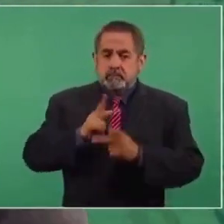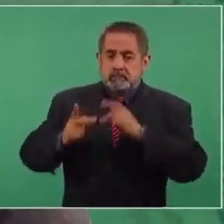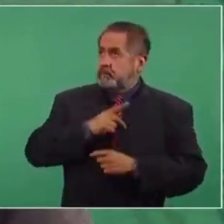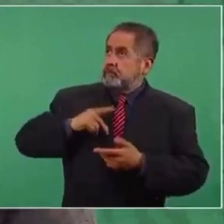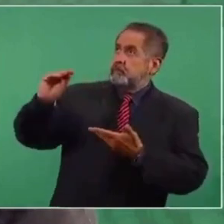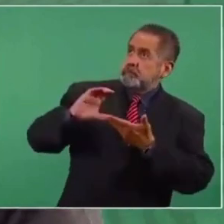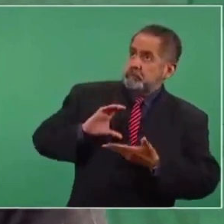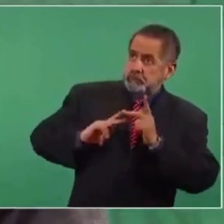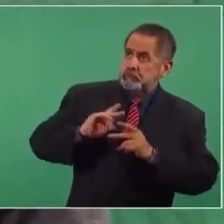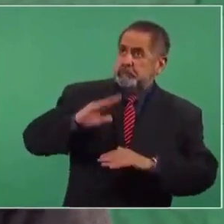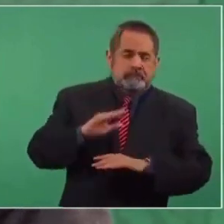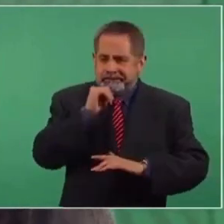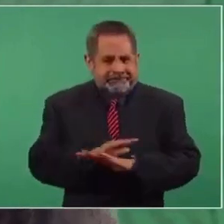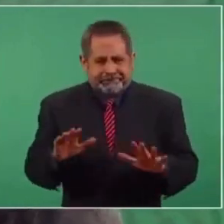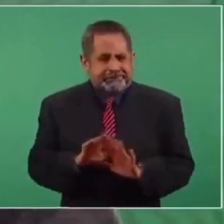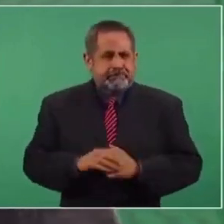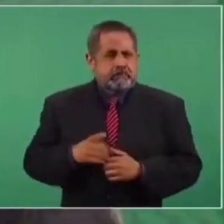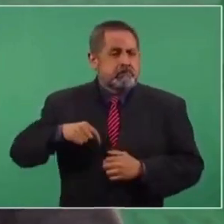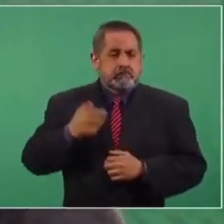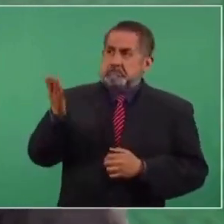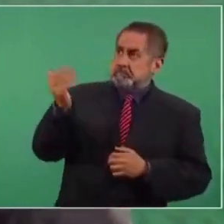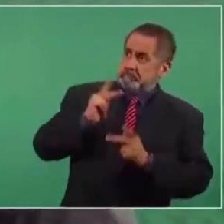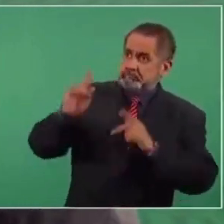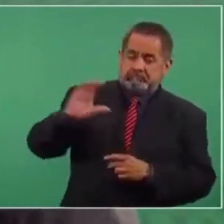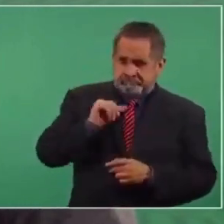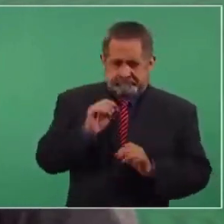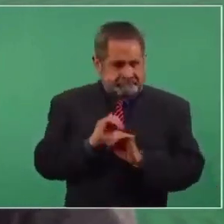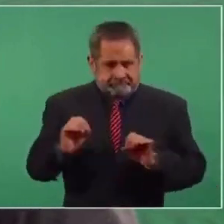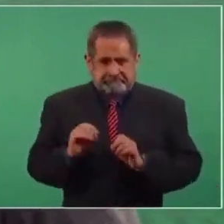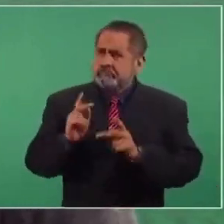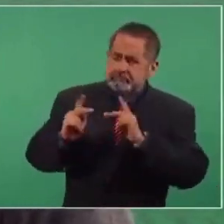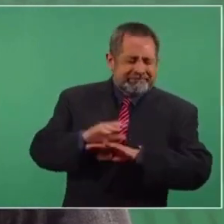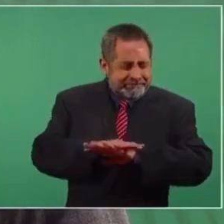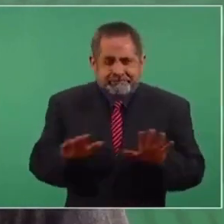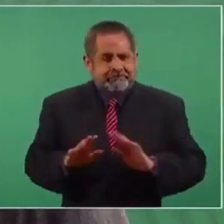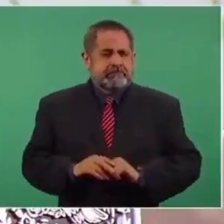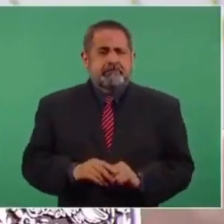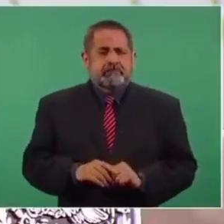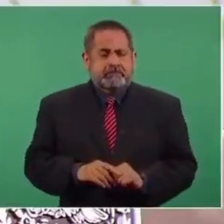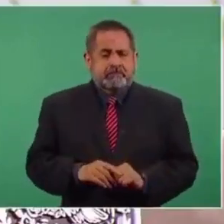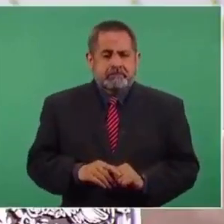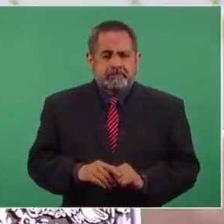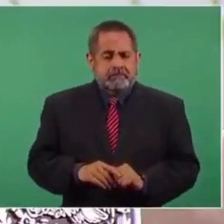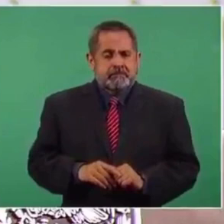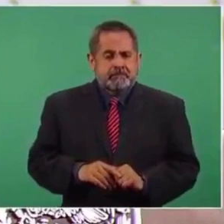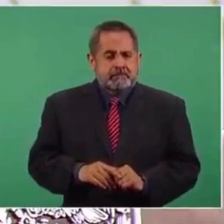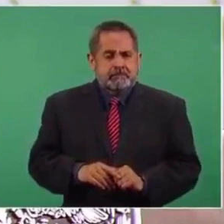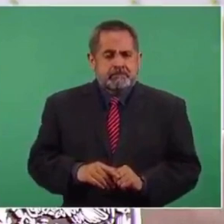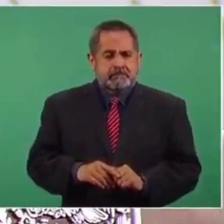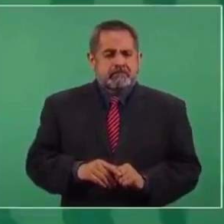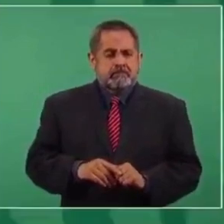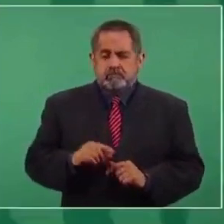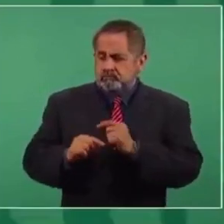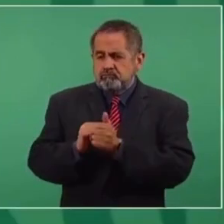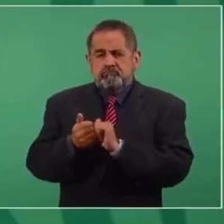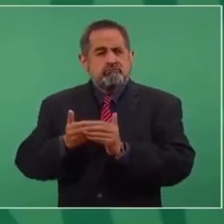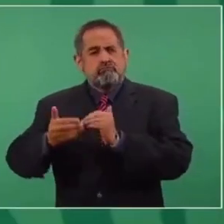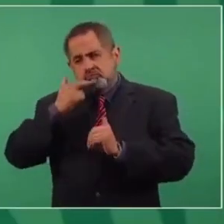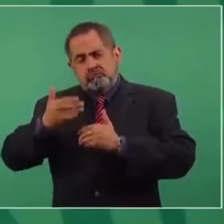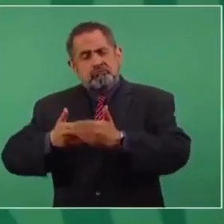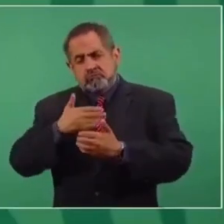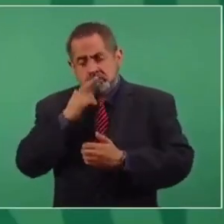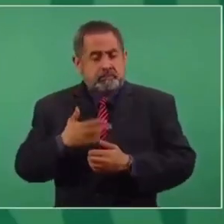deuda, es decir, no hemos pedido deuda, no hemos contratado deuda y va creciendo la economía.